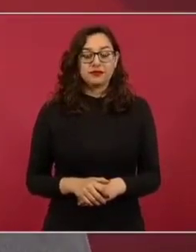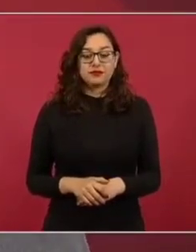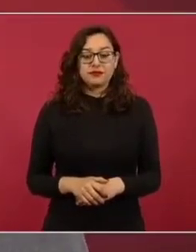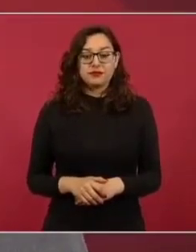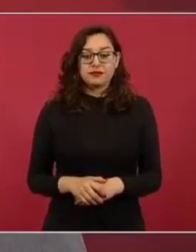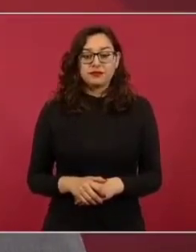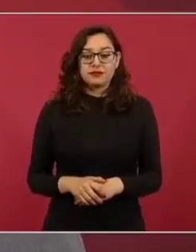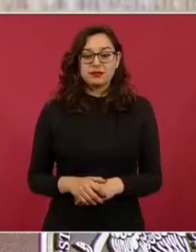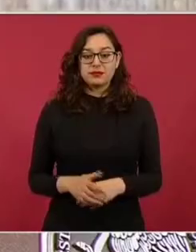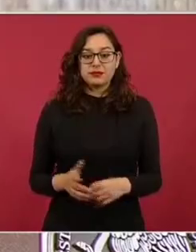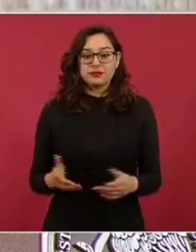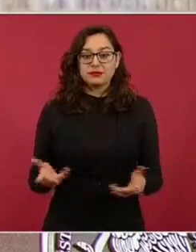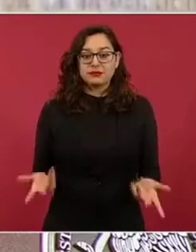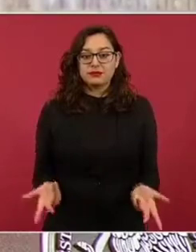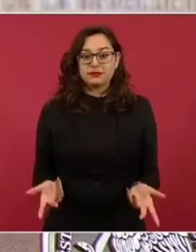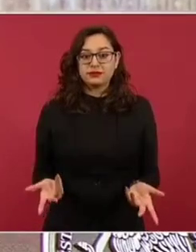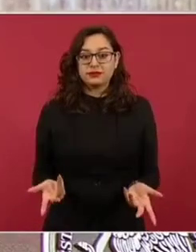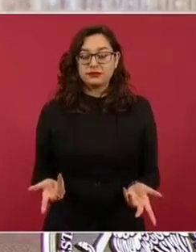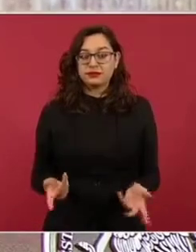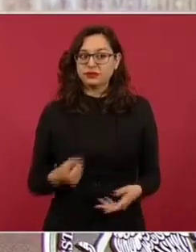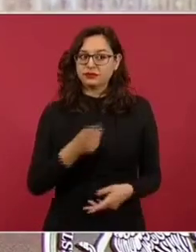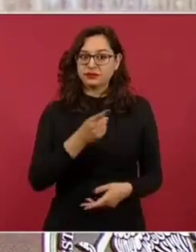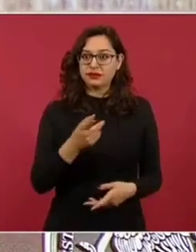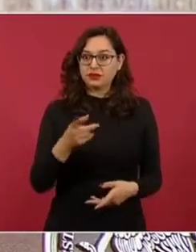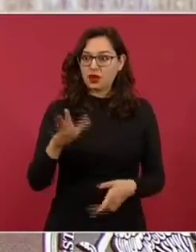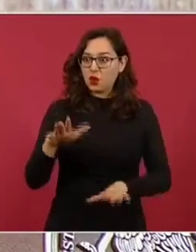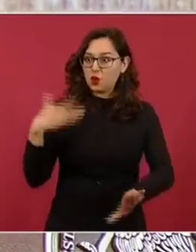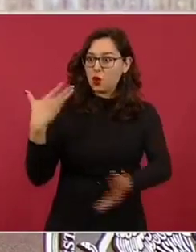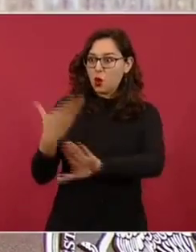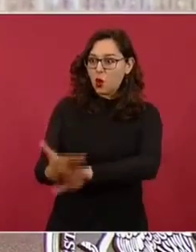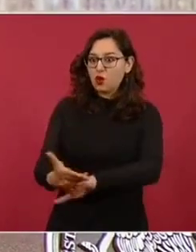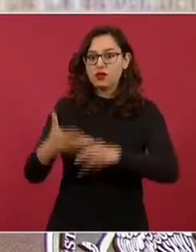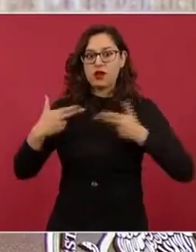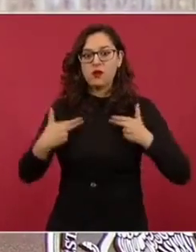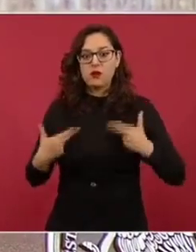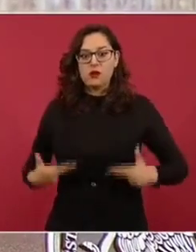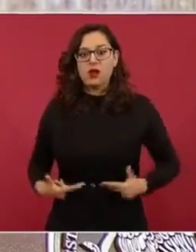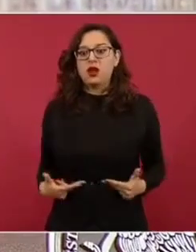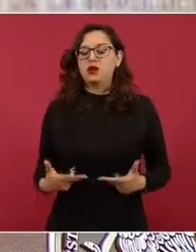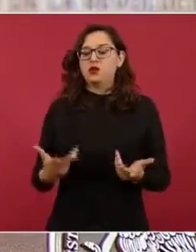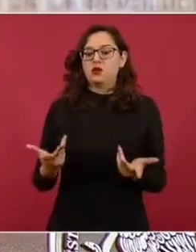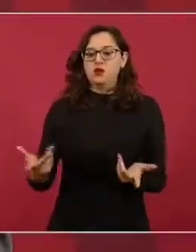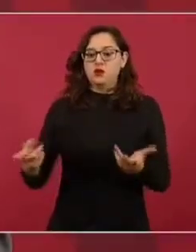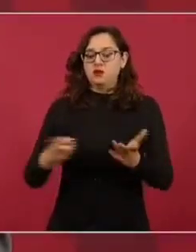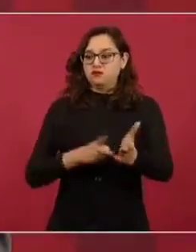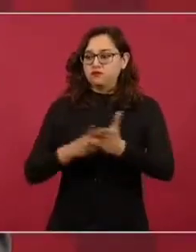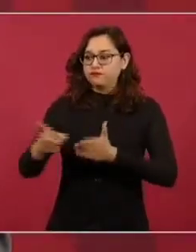inhumanos, no los